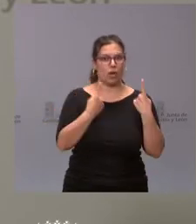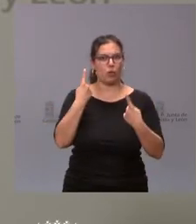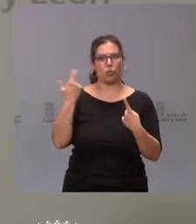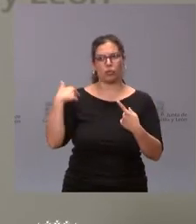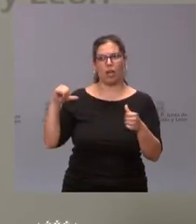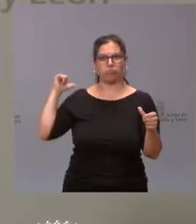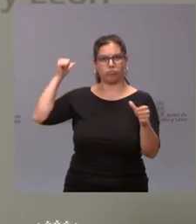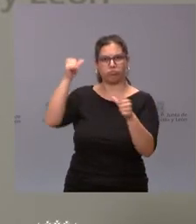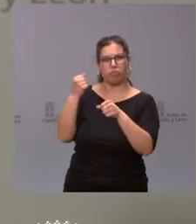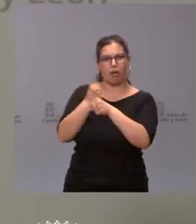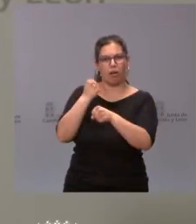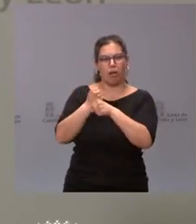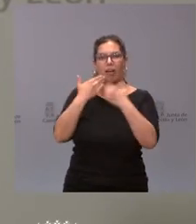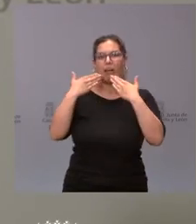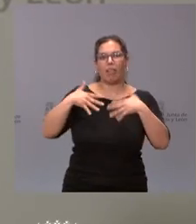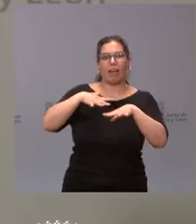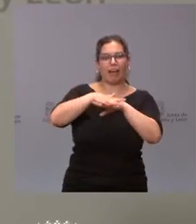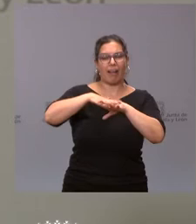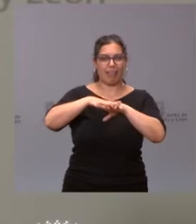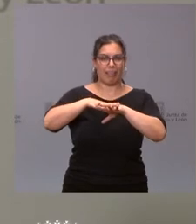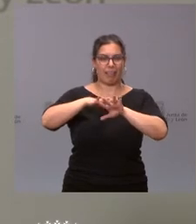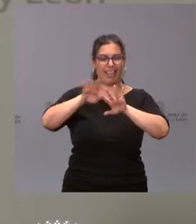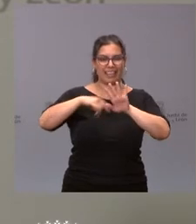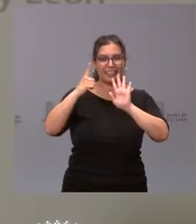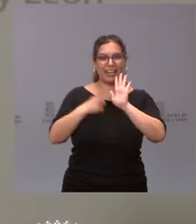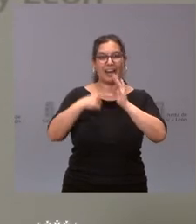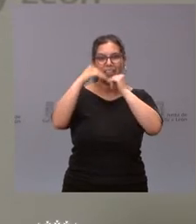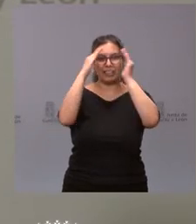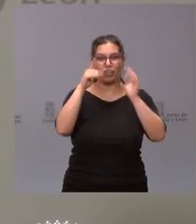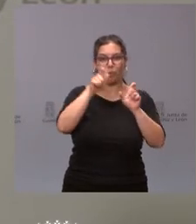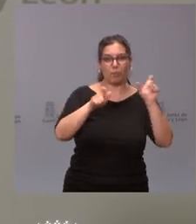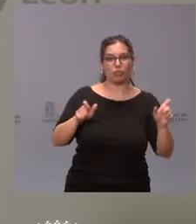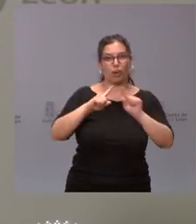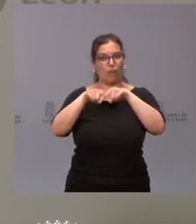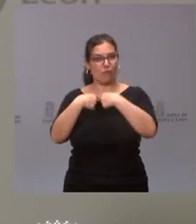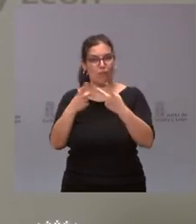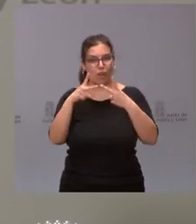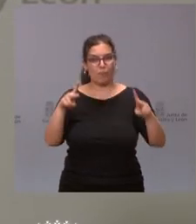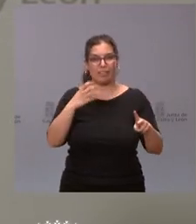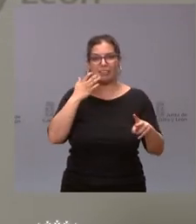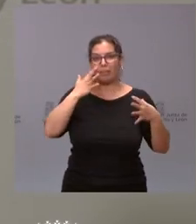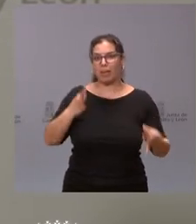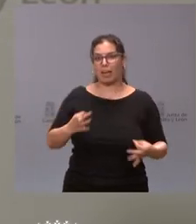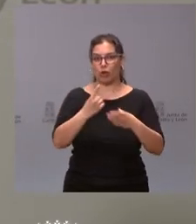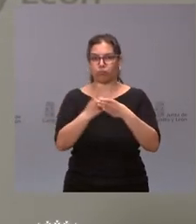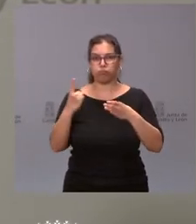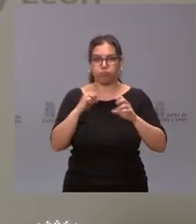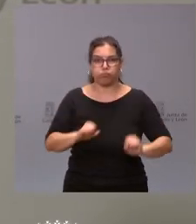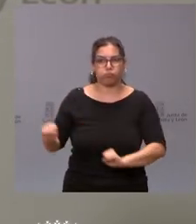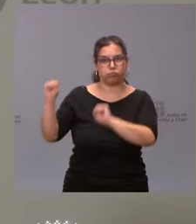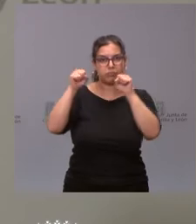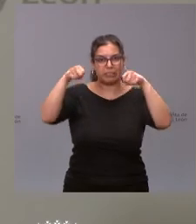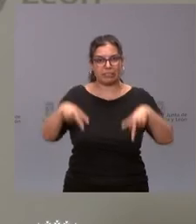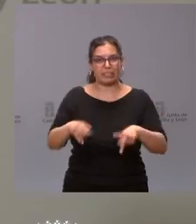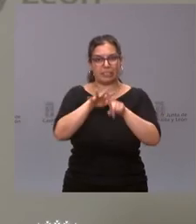actuando a través de esta red integral de atención a personas y familias en riesgo de desprotección, en riesgo de una